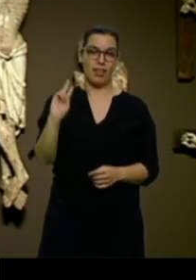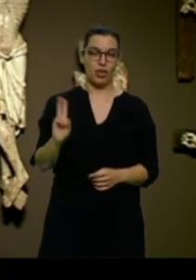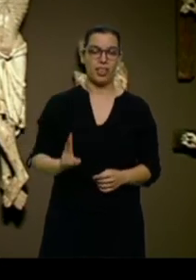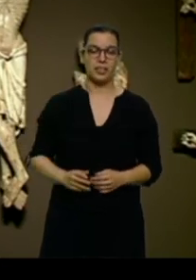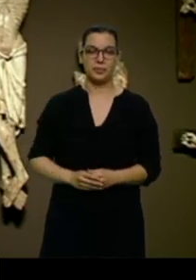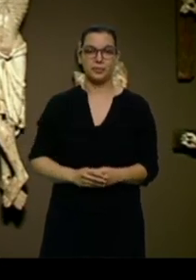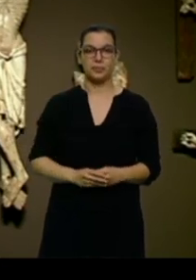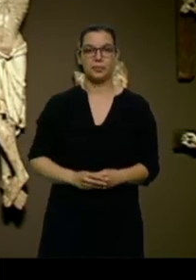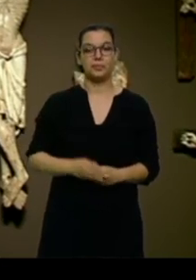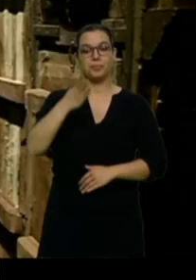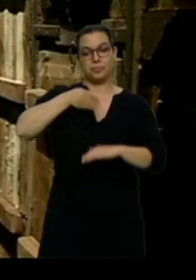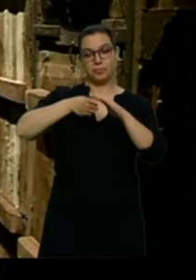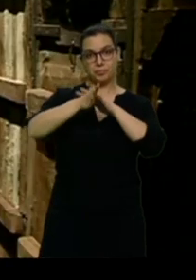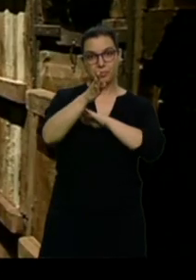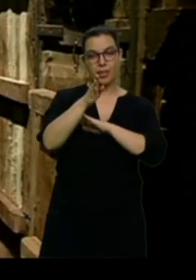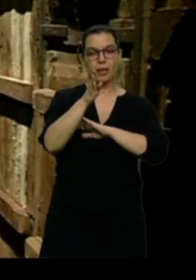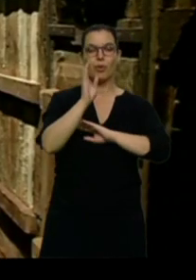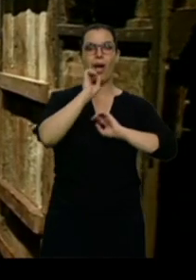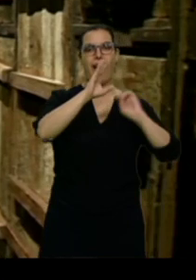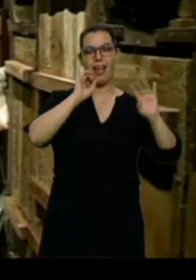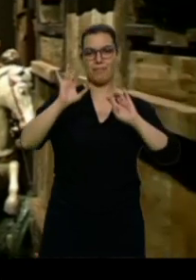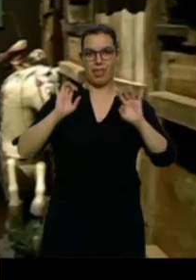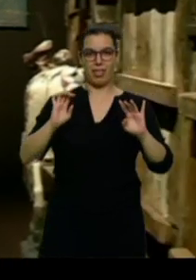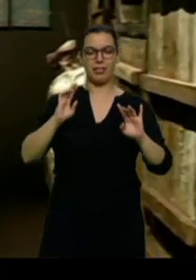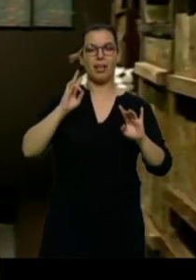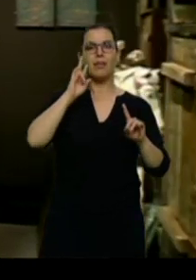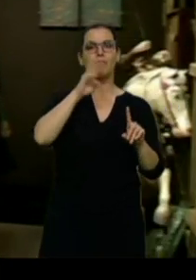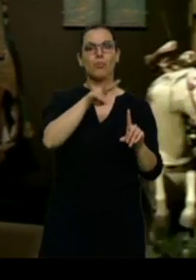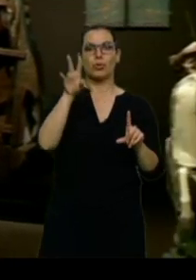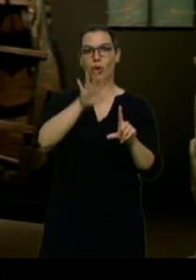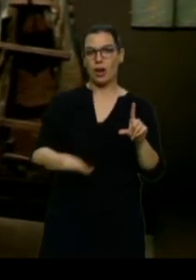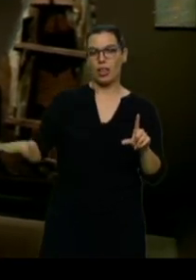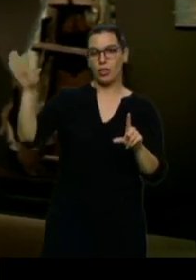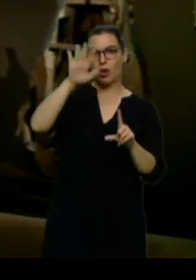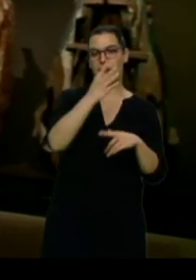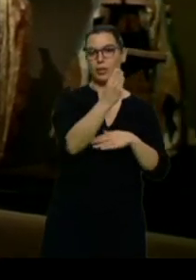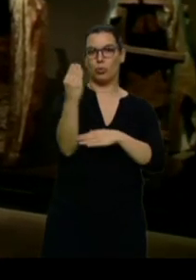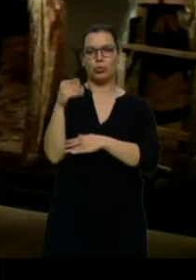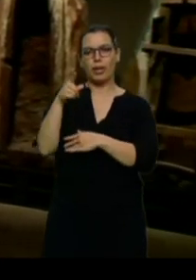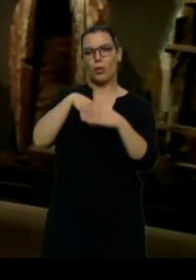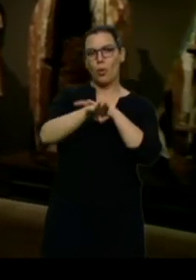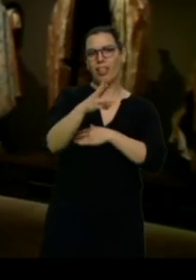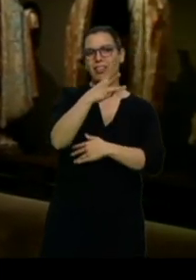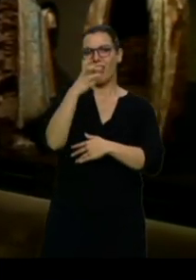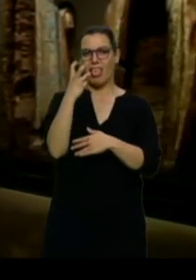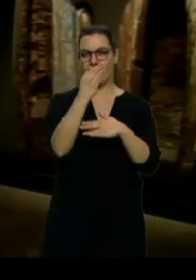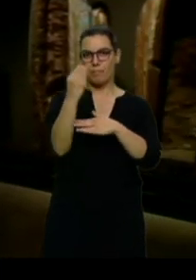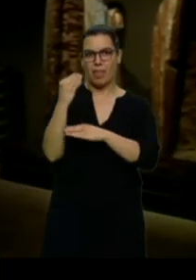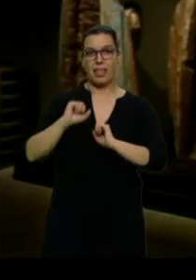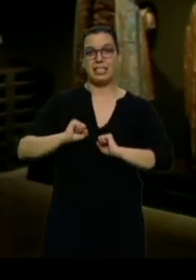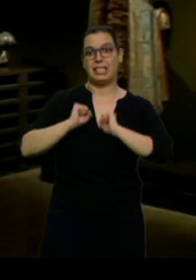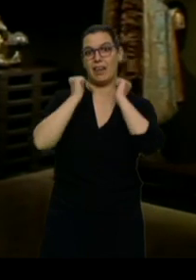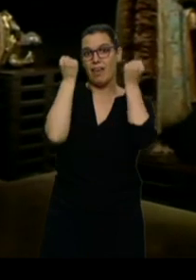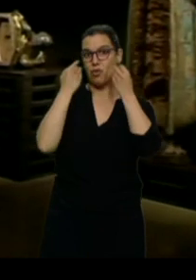Entramos en el almacén del Museo Nacional de Escultura. Aquí se guardan 300 piezas que han sobrevivido a la historia,